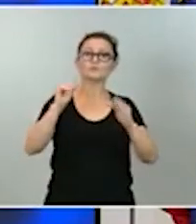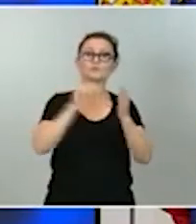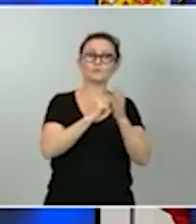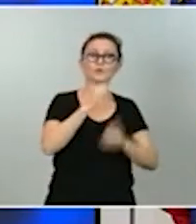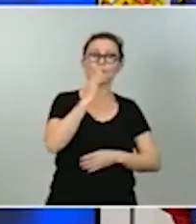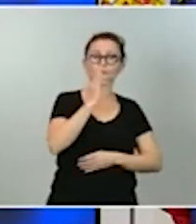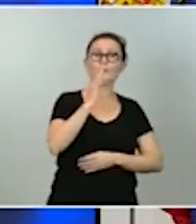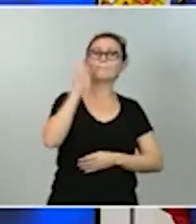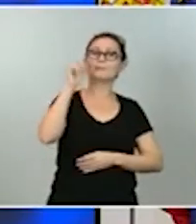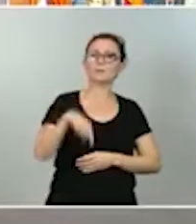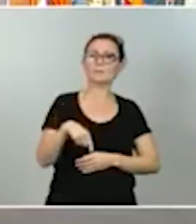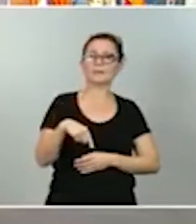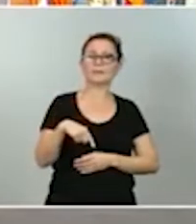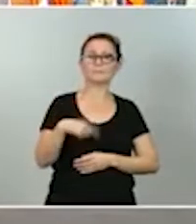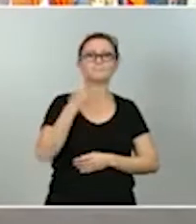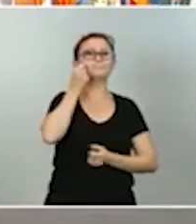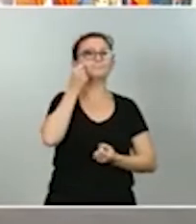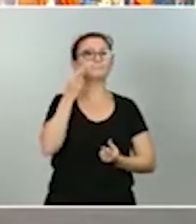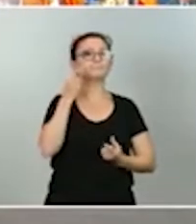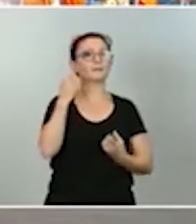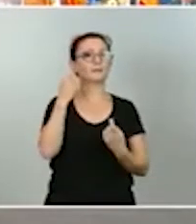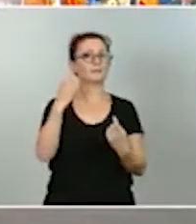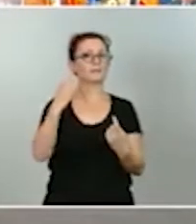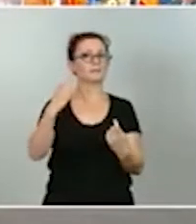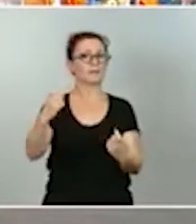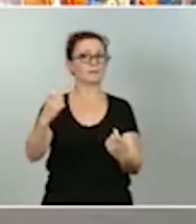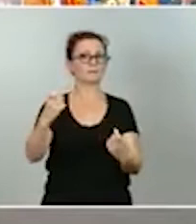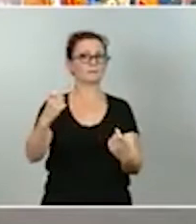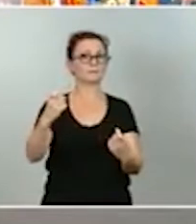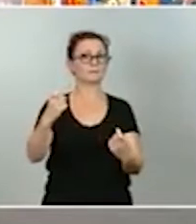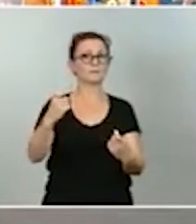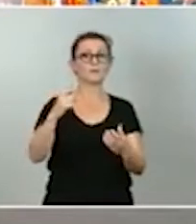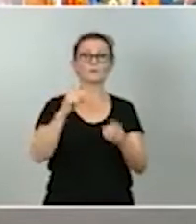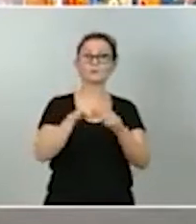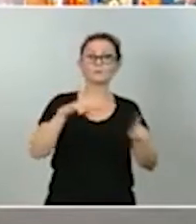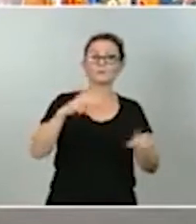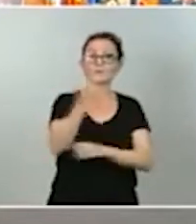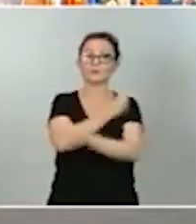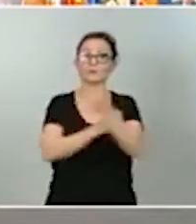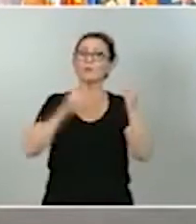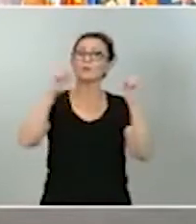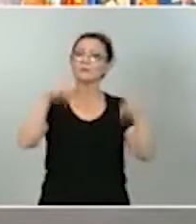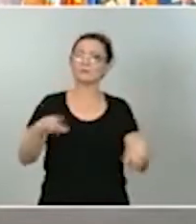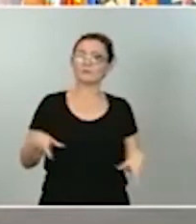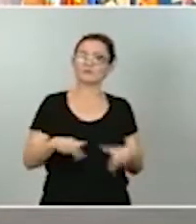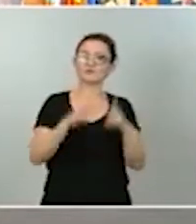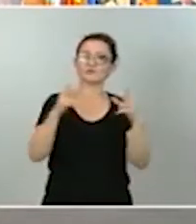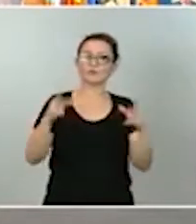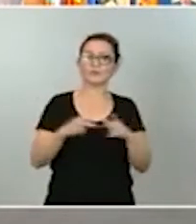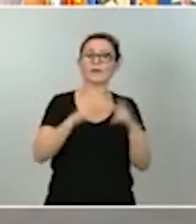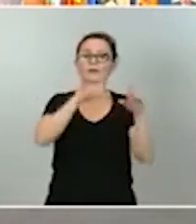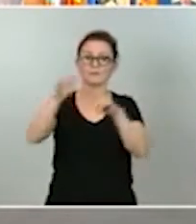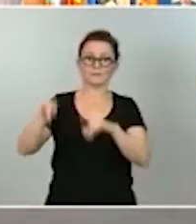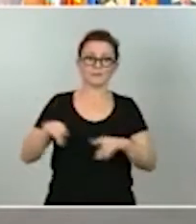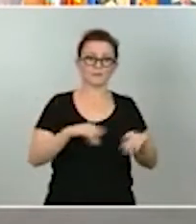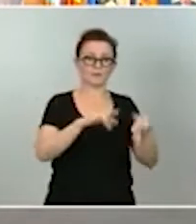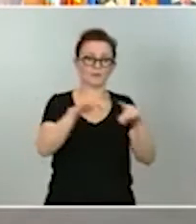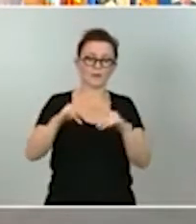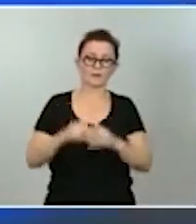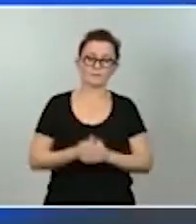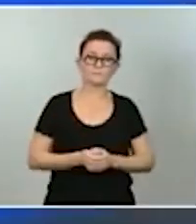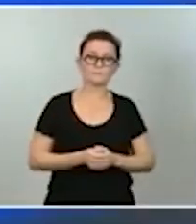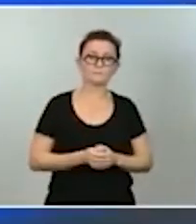a lo largo de estos meses tanto desde el punto de vista económico como desde el punto de vista social y territorial. Es urgente